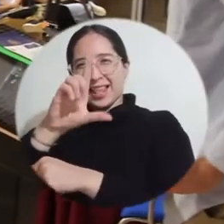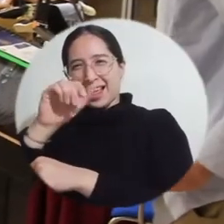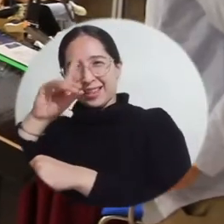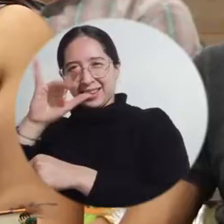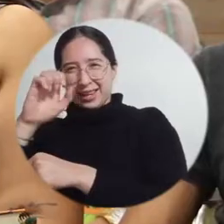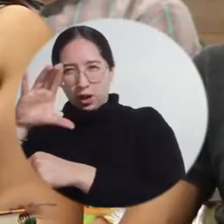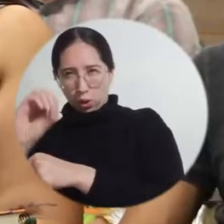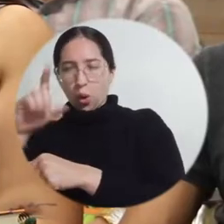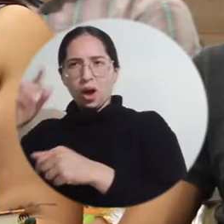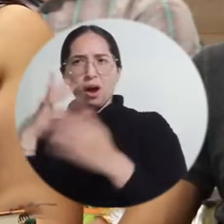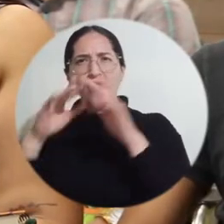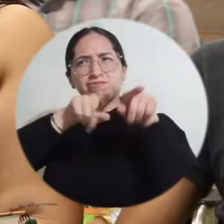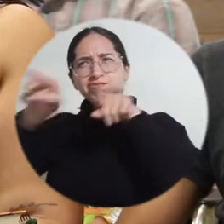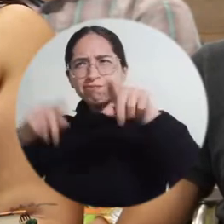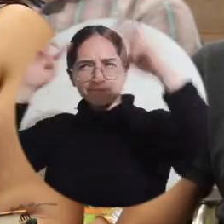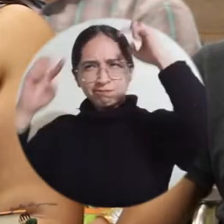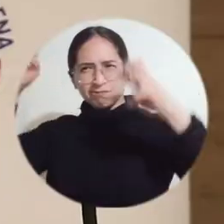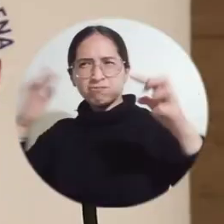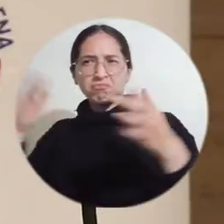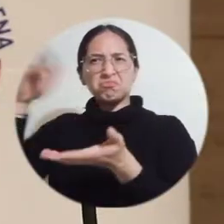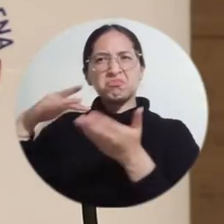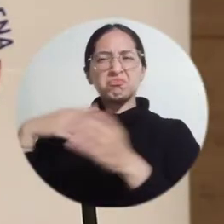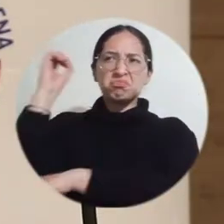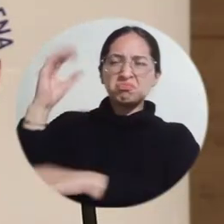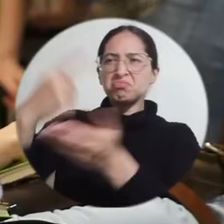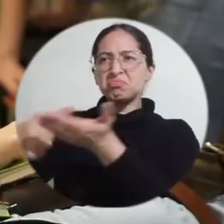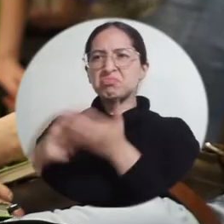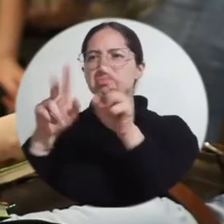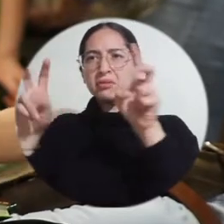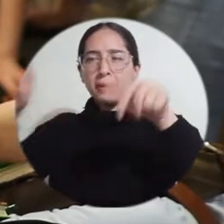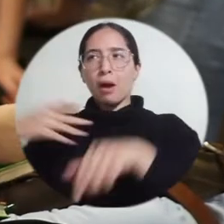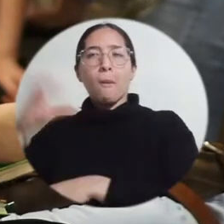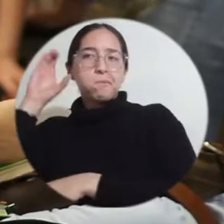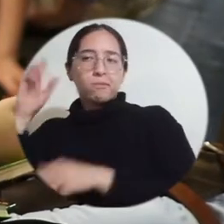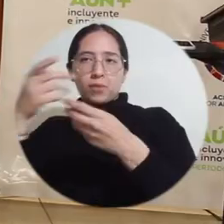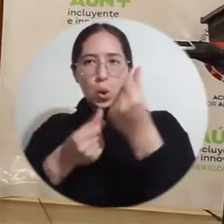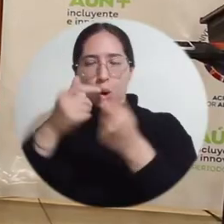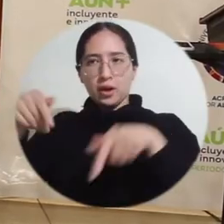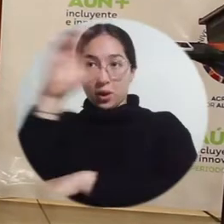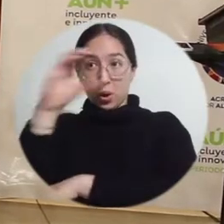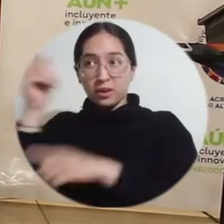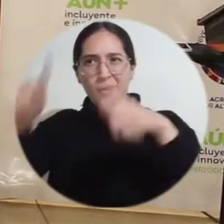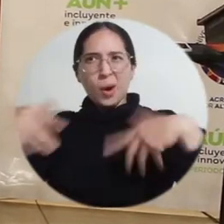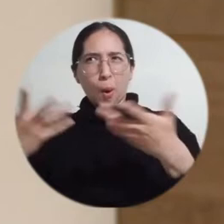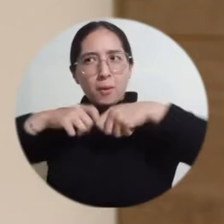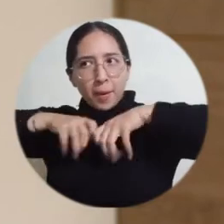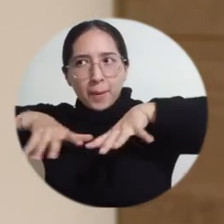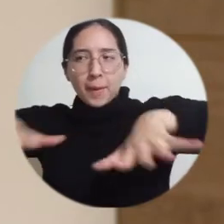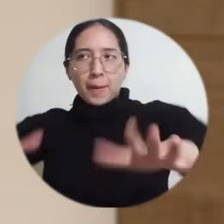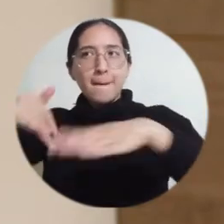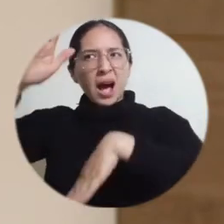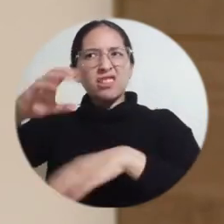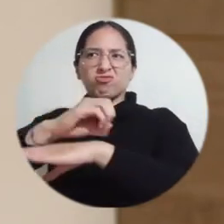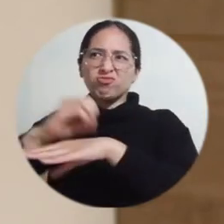donde cerca de 70 futuros profesionales se reunieron para debatir sobre la situación económica del país y consensuar estrategias de expansión de esta